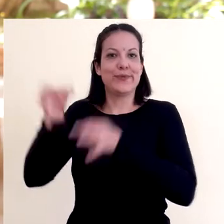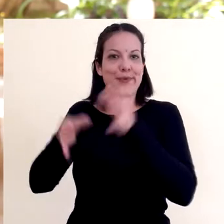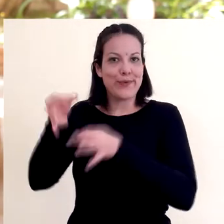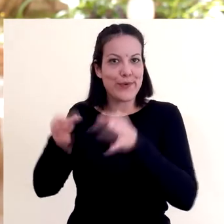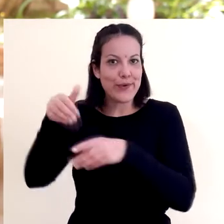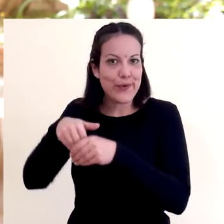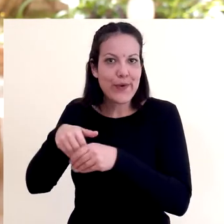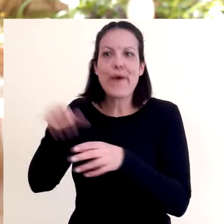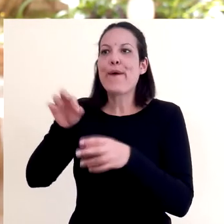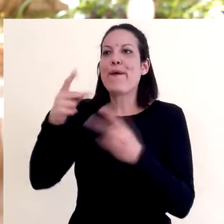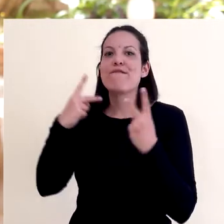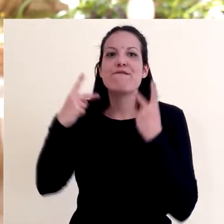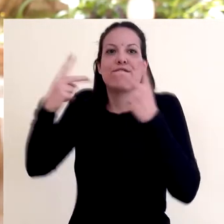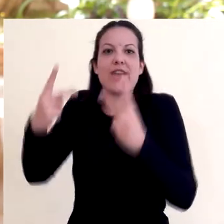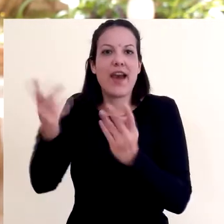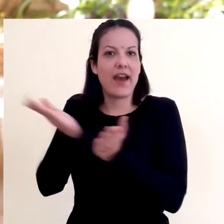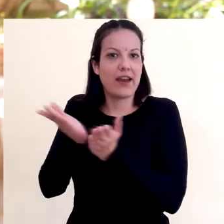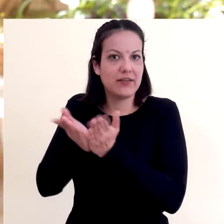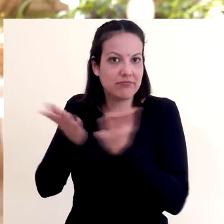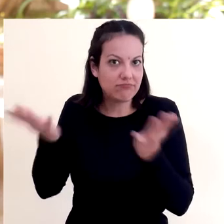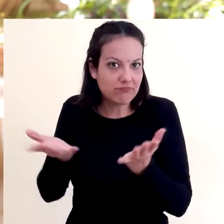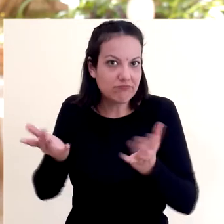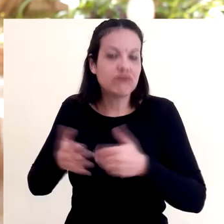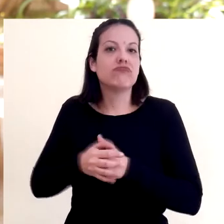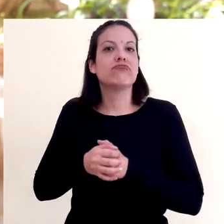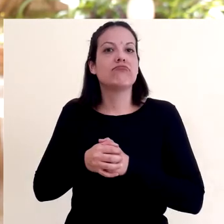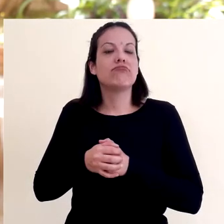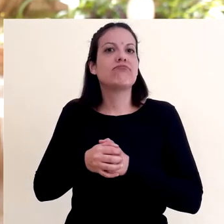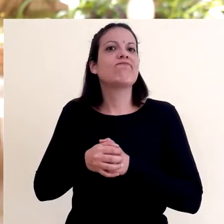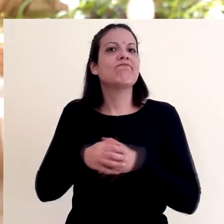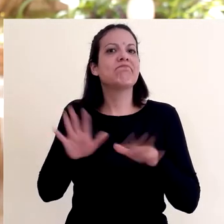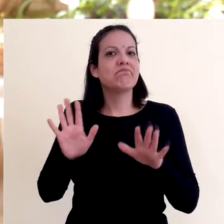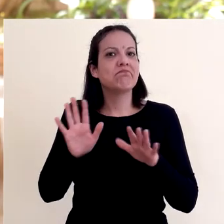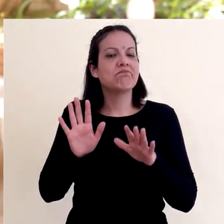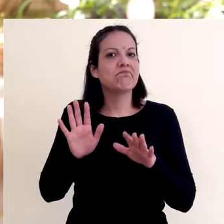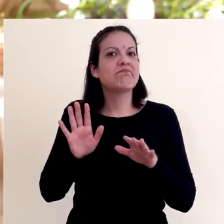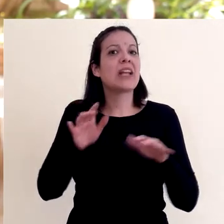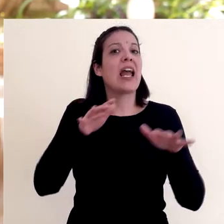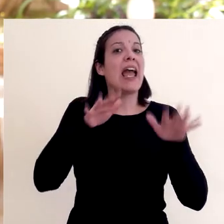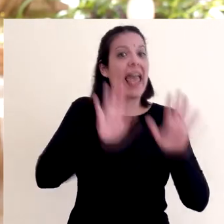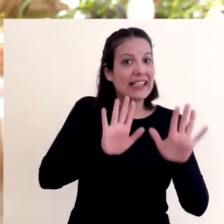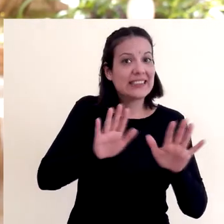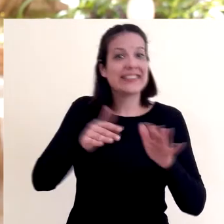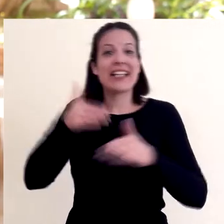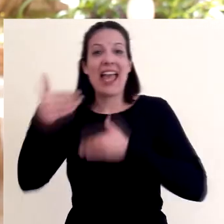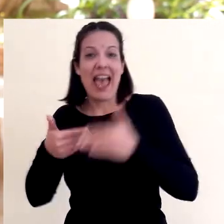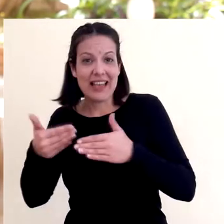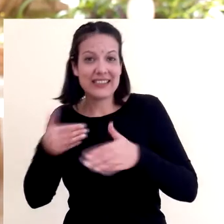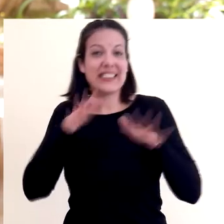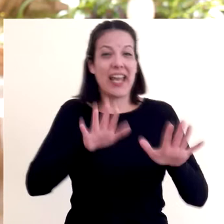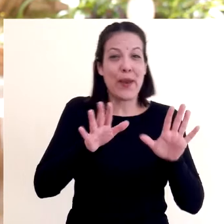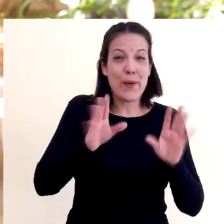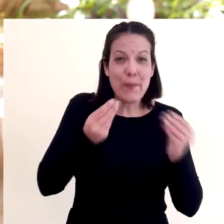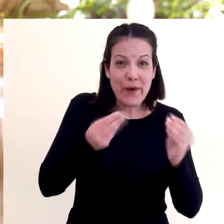a un viaje estudiantil, digamos, pero es y se hace, es porque está